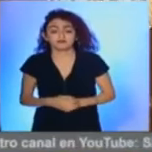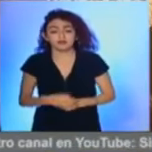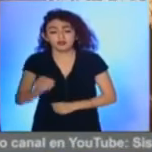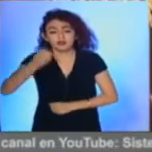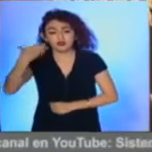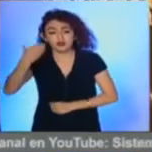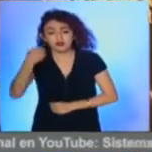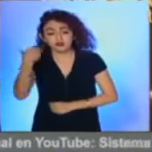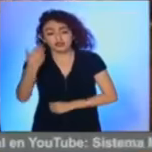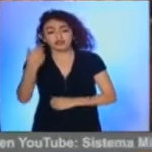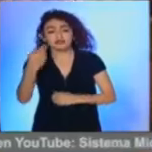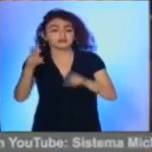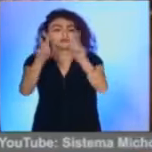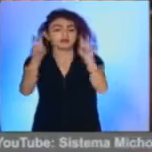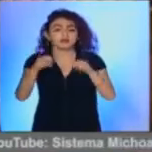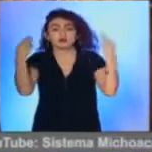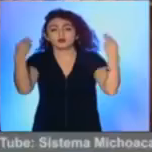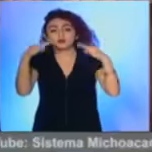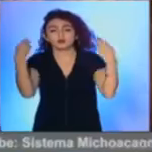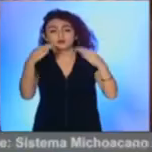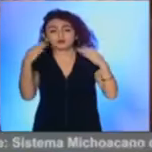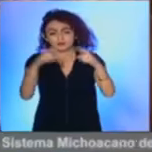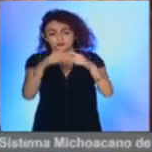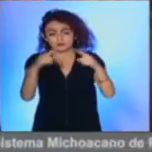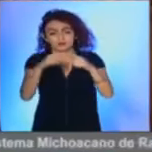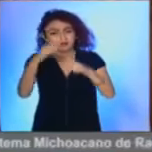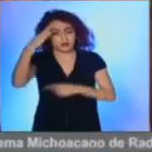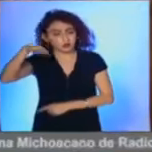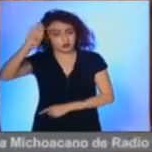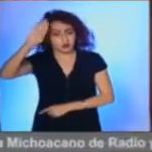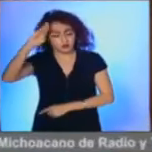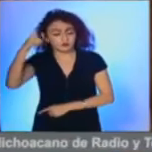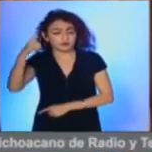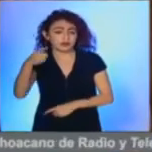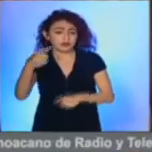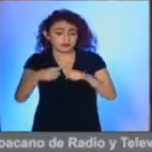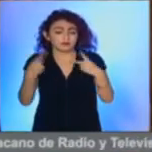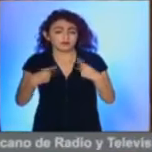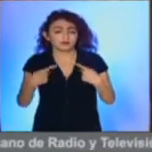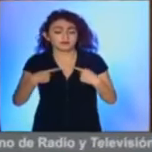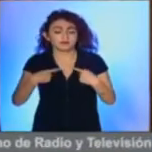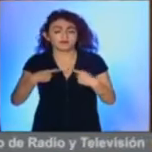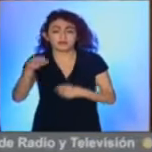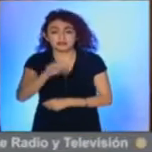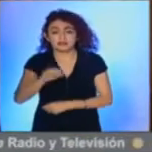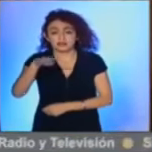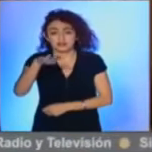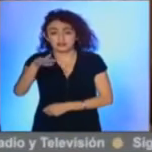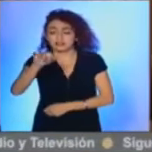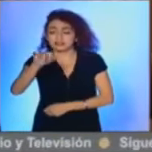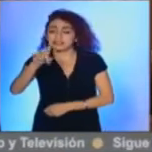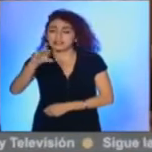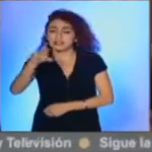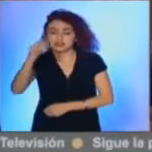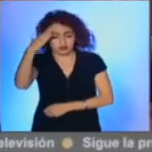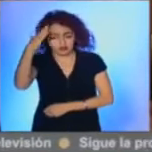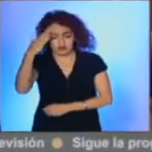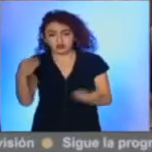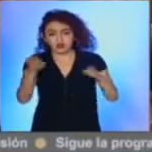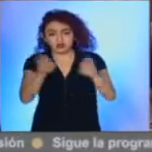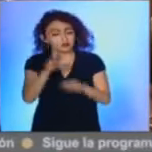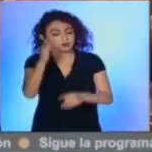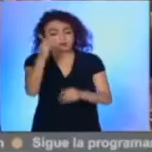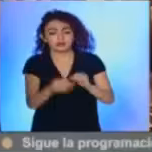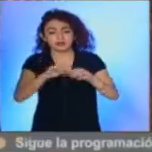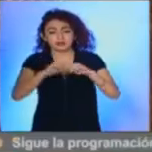conferencia sobre música sacra en Cuba, a cargo de Enrique Pérez, el sábado 19. Y el concierto de clausura